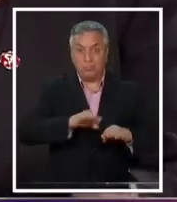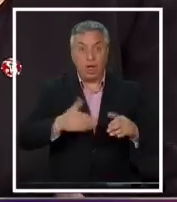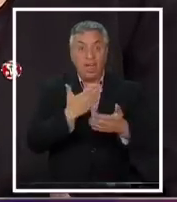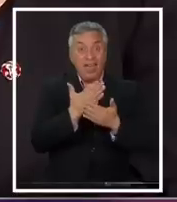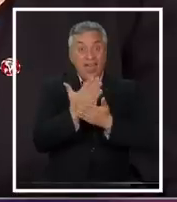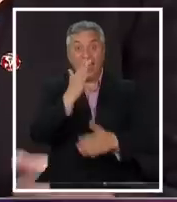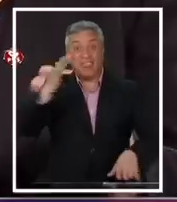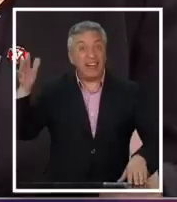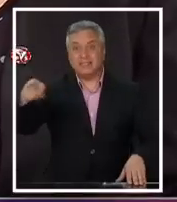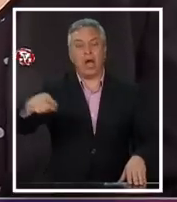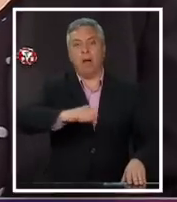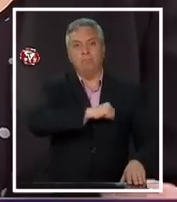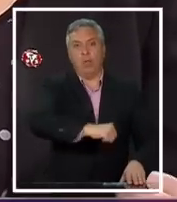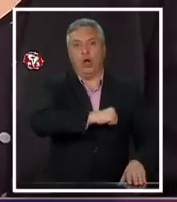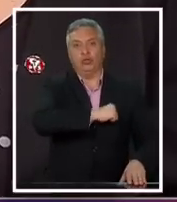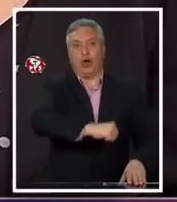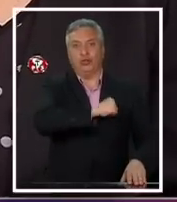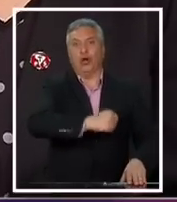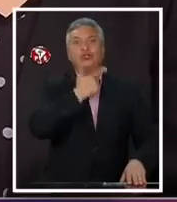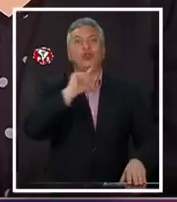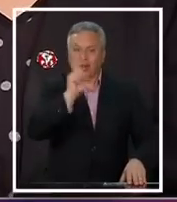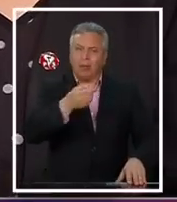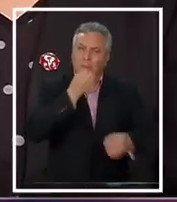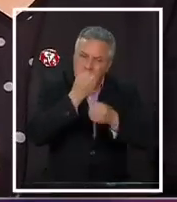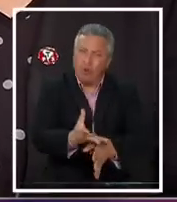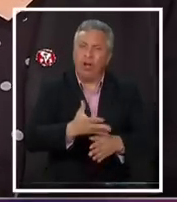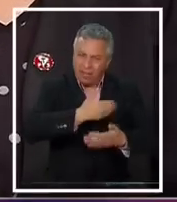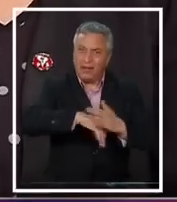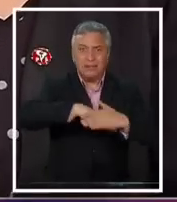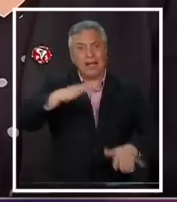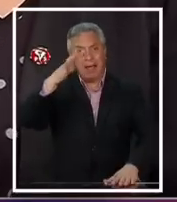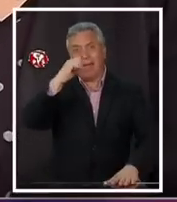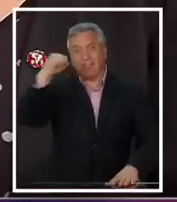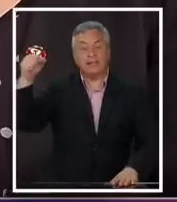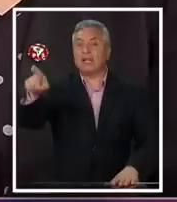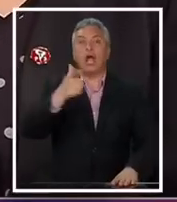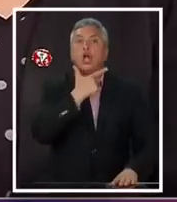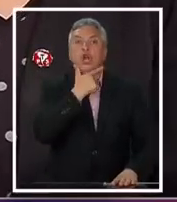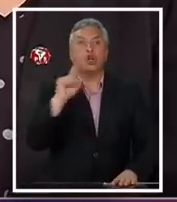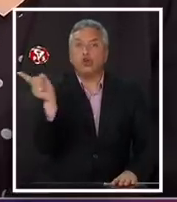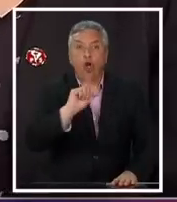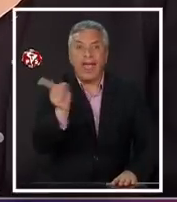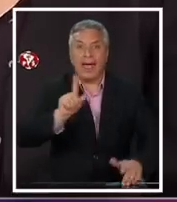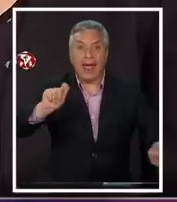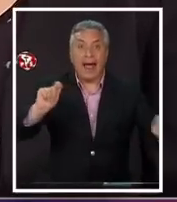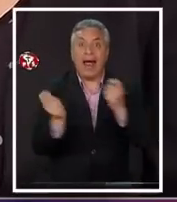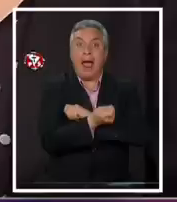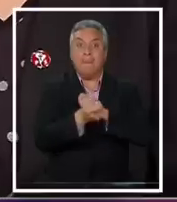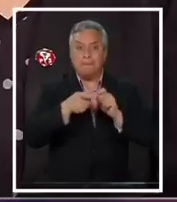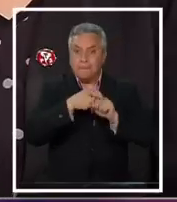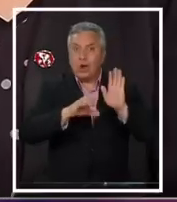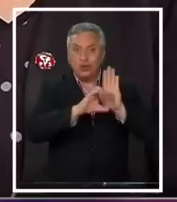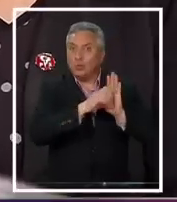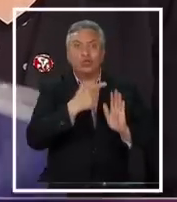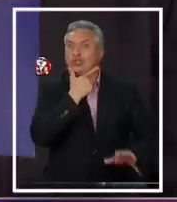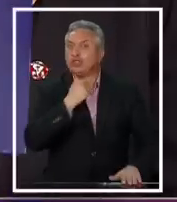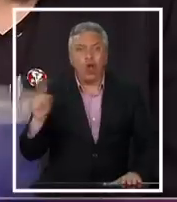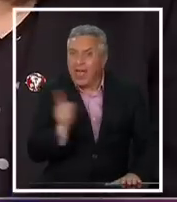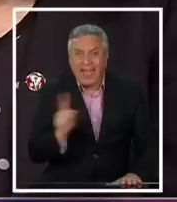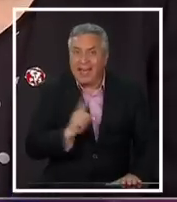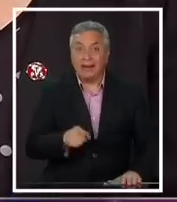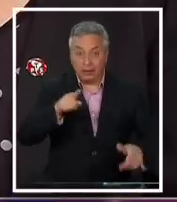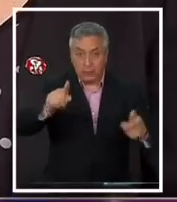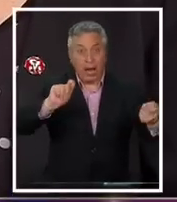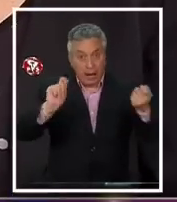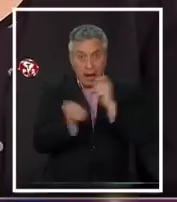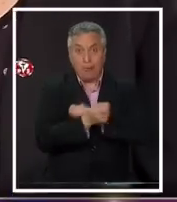derecha se vaya a abrir a eso porque la derecha, digámoslo claro, nunca ha querido tener un cambio constituyente. Nunca ha... Cuando se